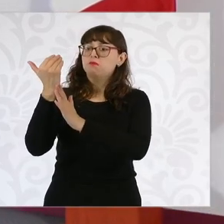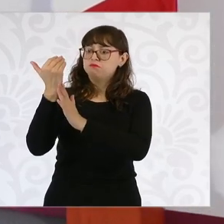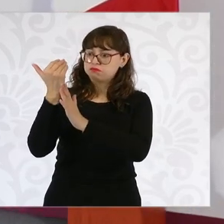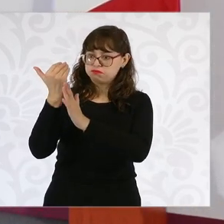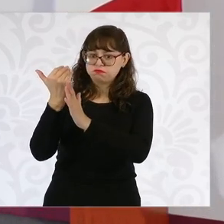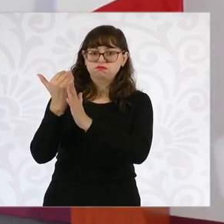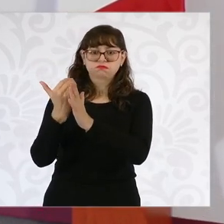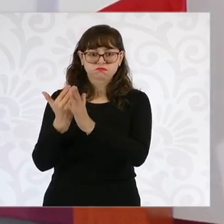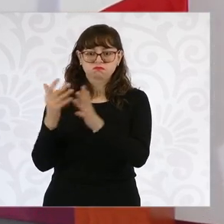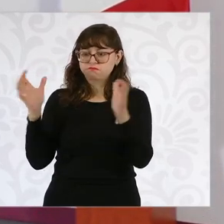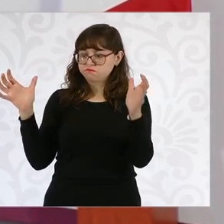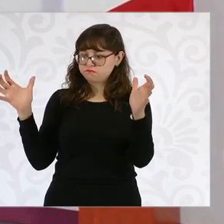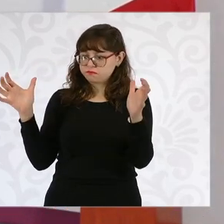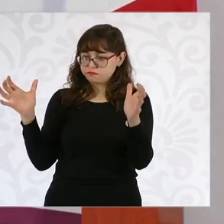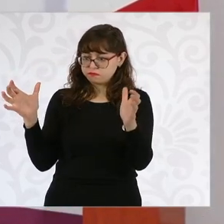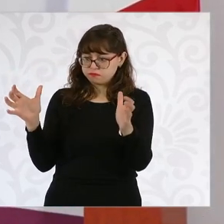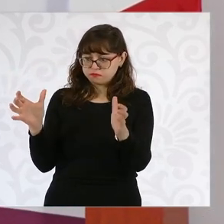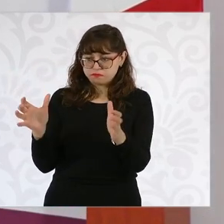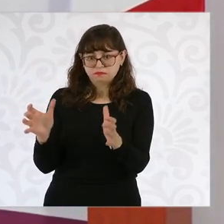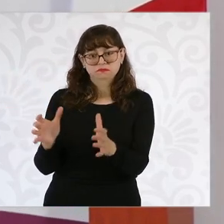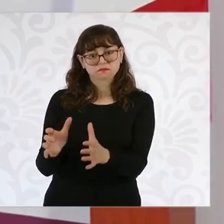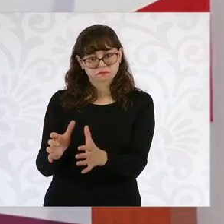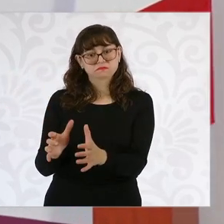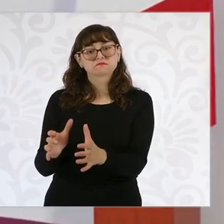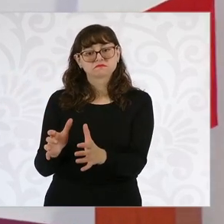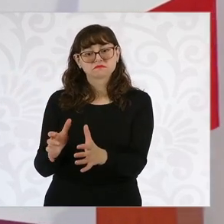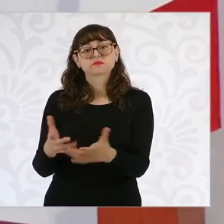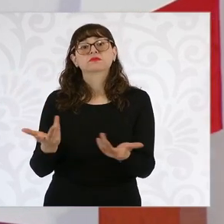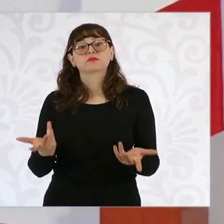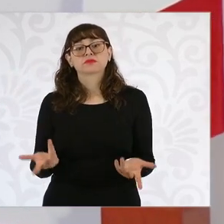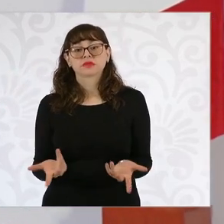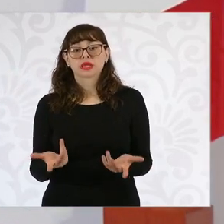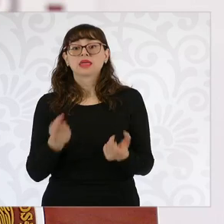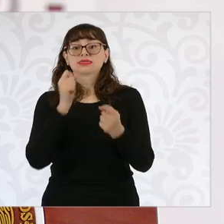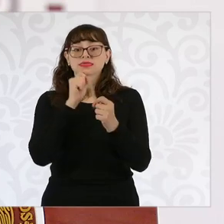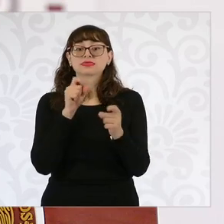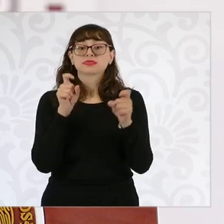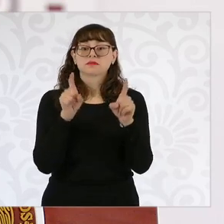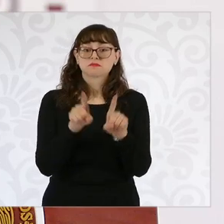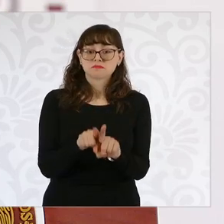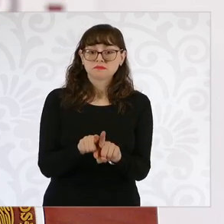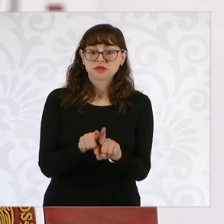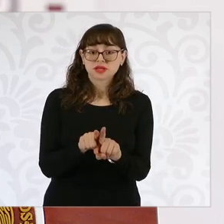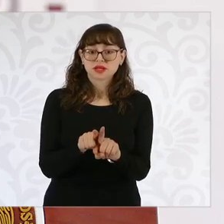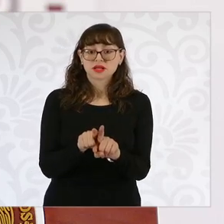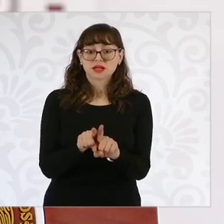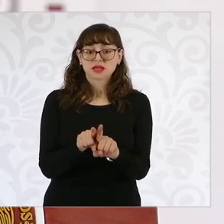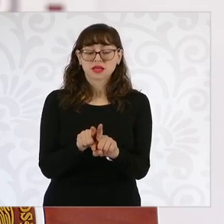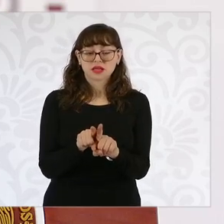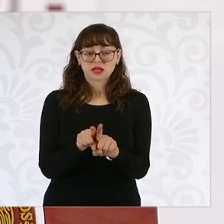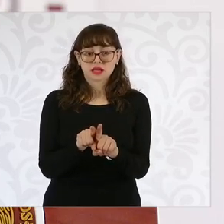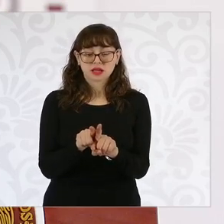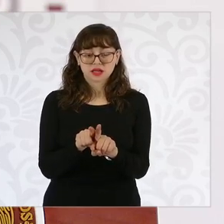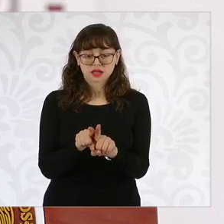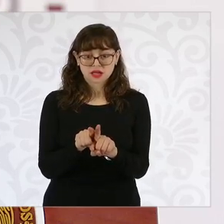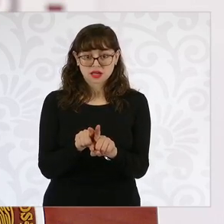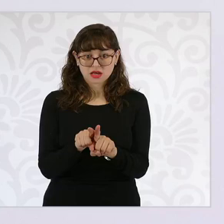importante. Hay trabajo con los gobiernos de